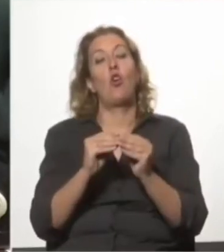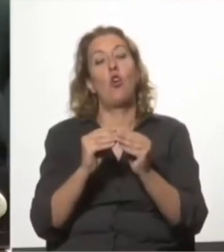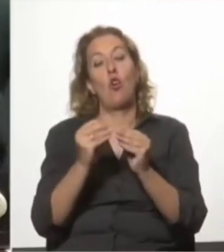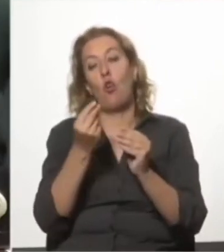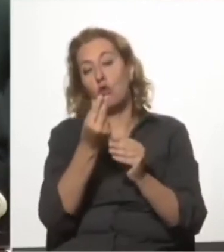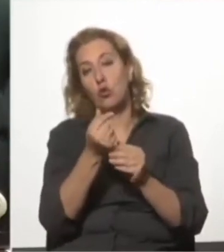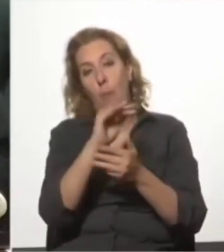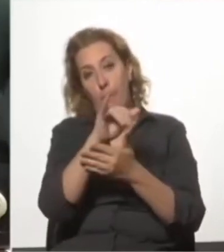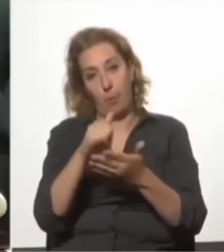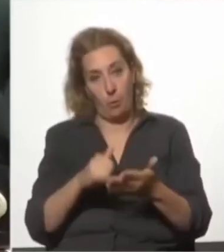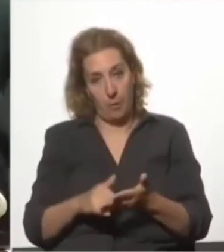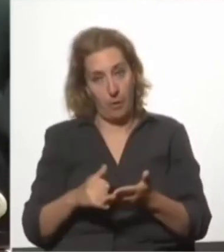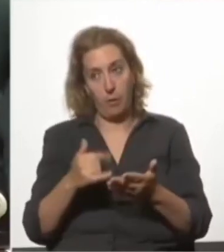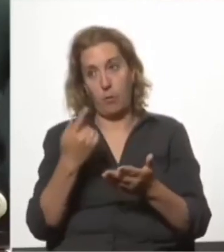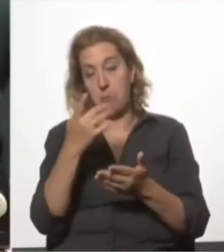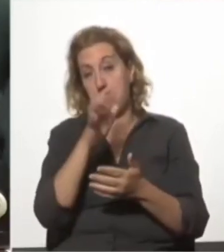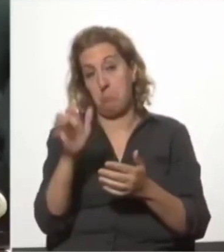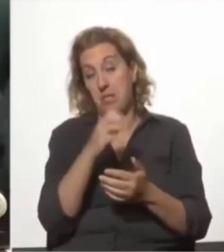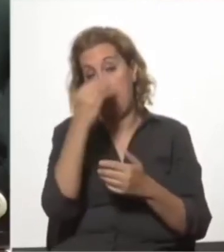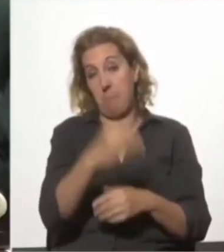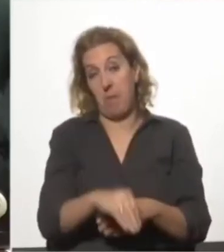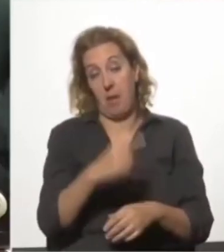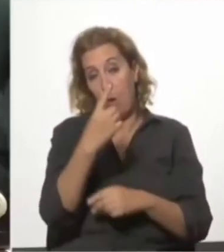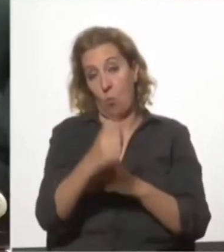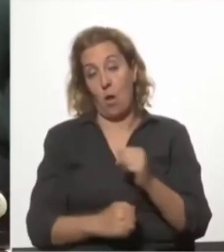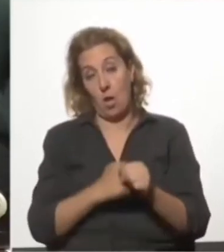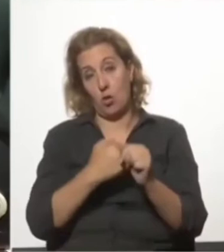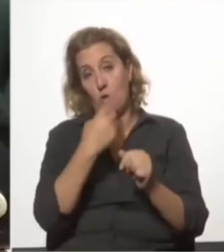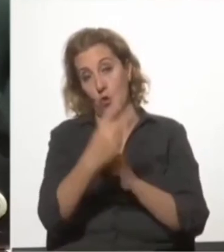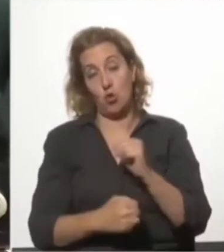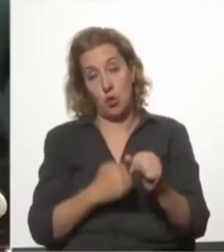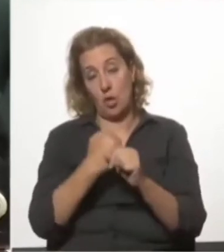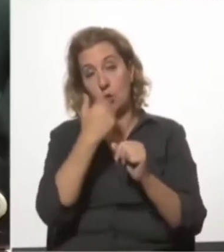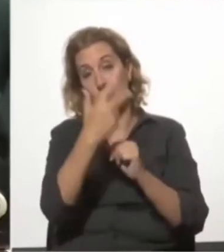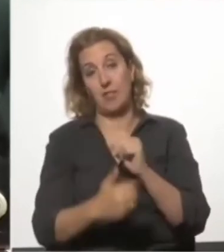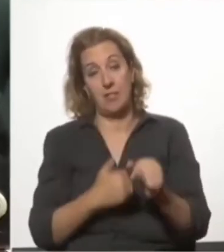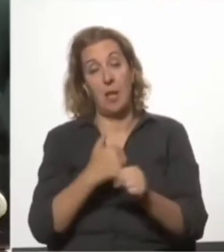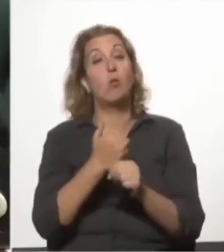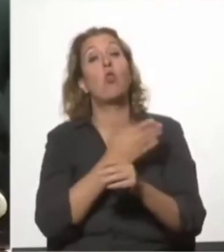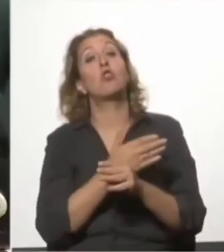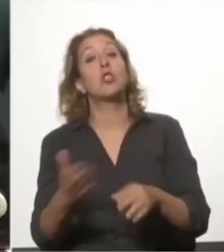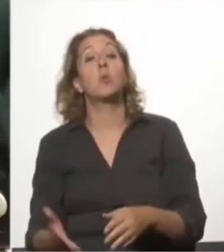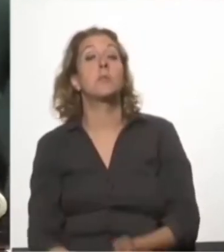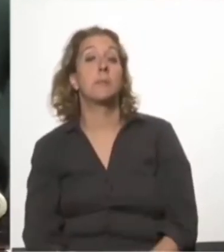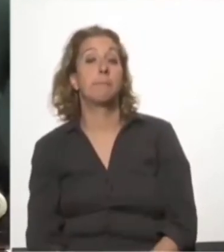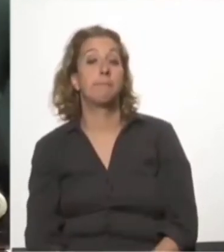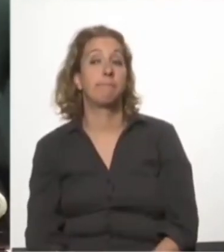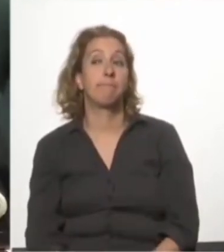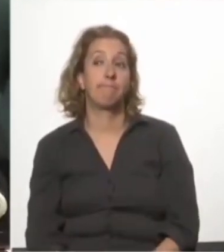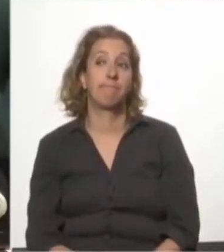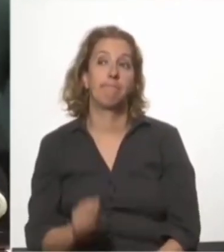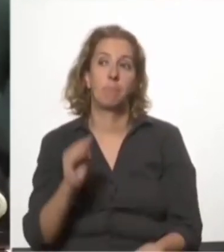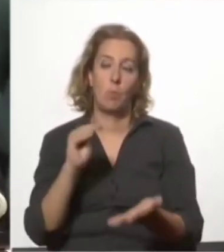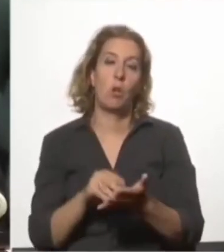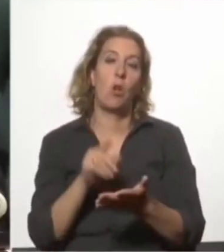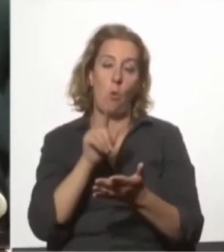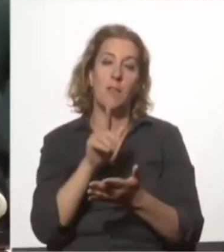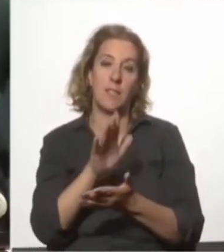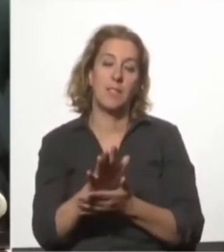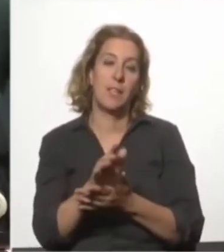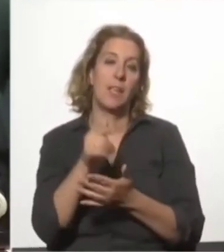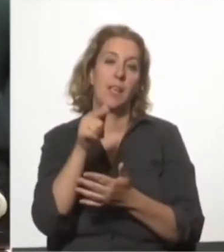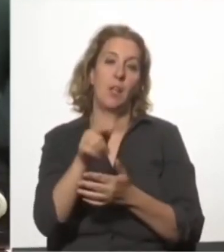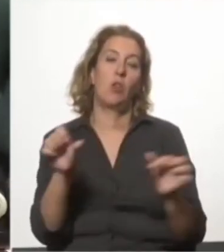tiene pérdidas un año, dos años, tres años, ¿qué consecuencias tiene? Justamente ponerlo en estos términos es lo que